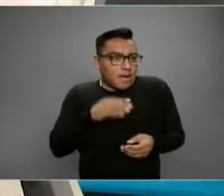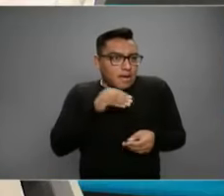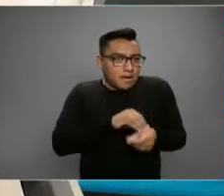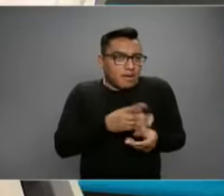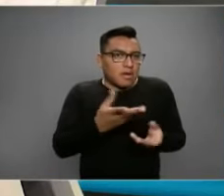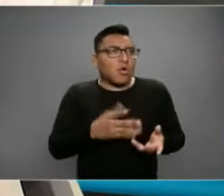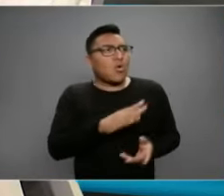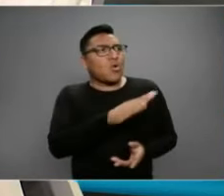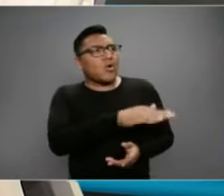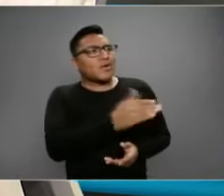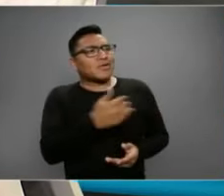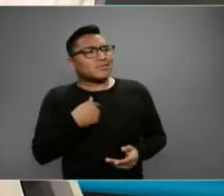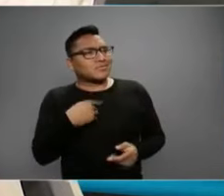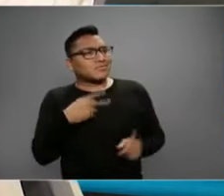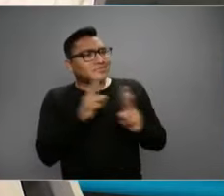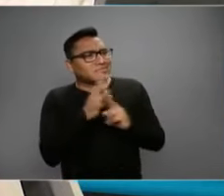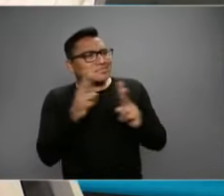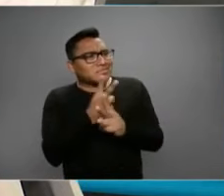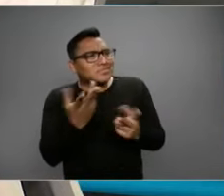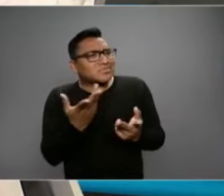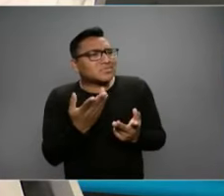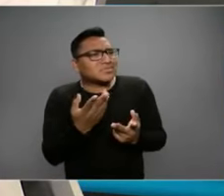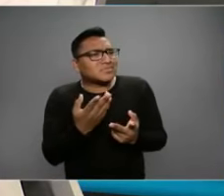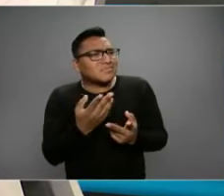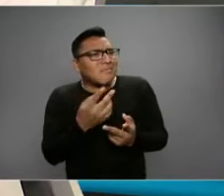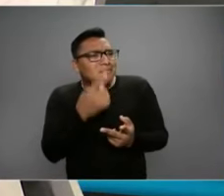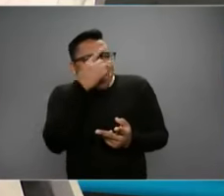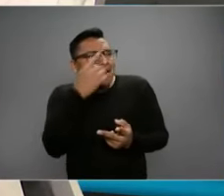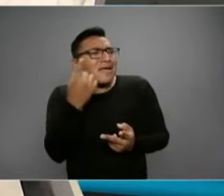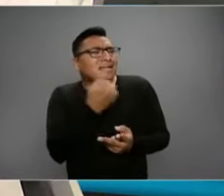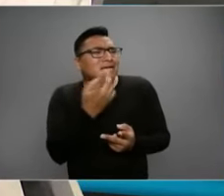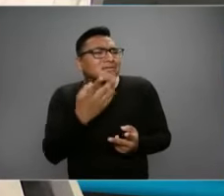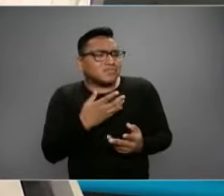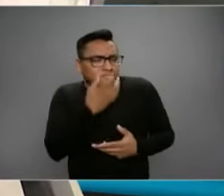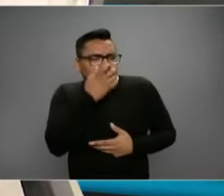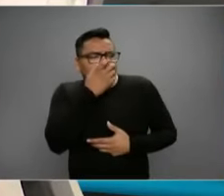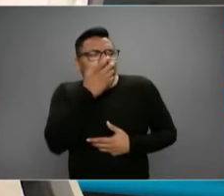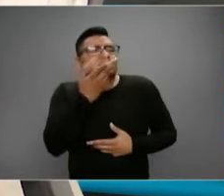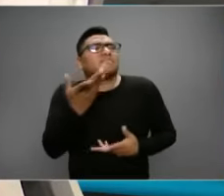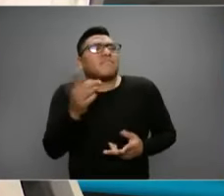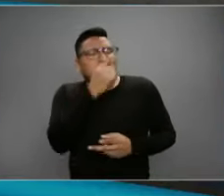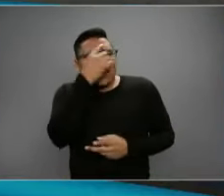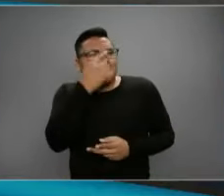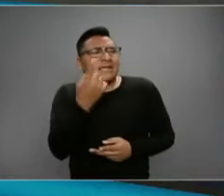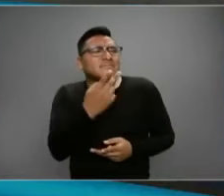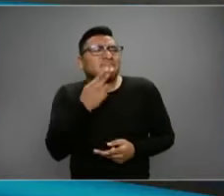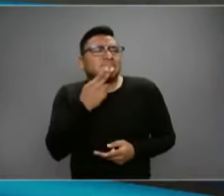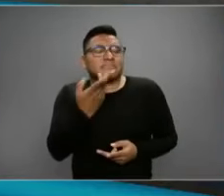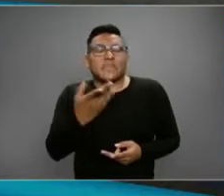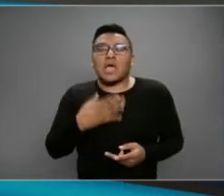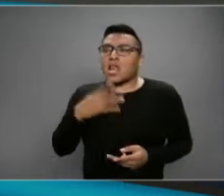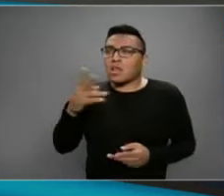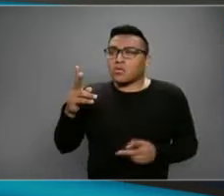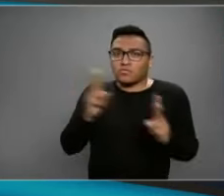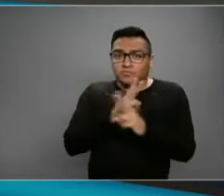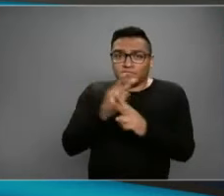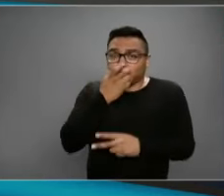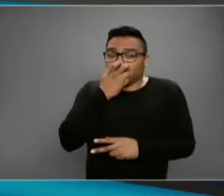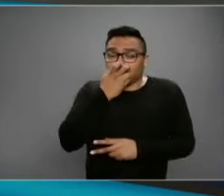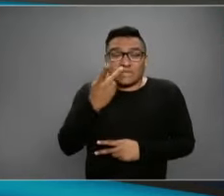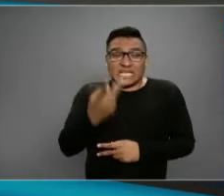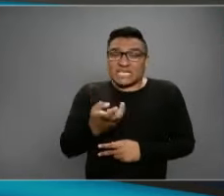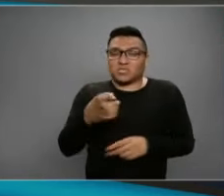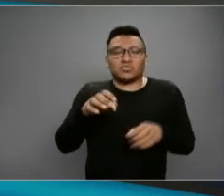ventiladores que se utilizan. ¿Para qué funcionan los ventiladores? Los ventiladores son unos aparatos que siempre se utilizan en las unidades de terapia